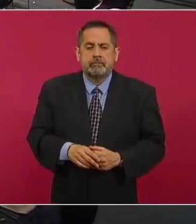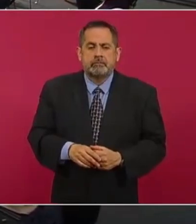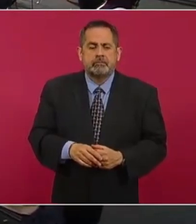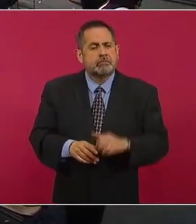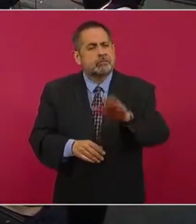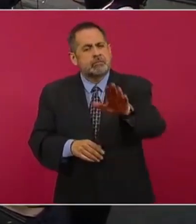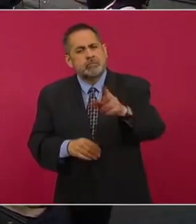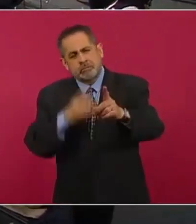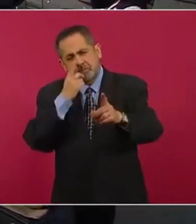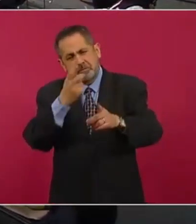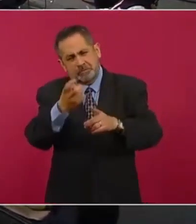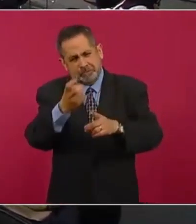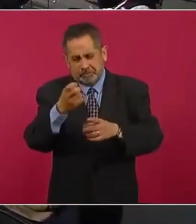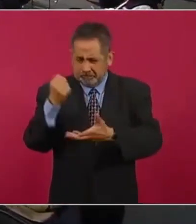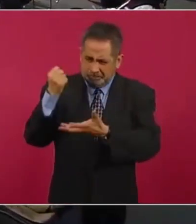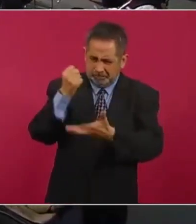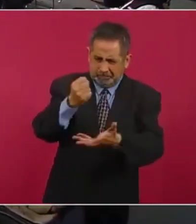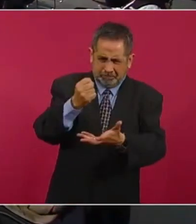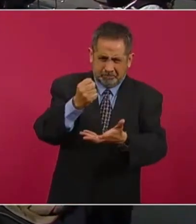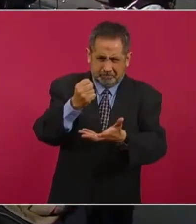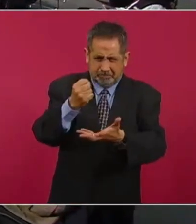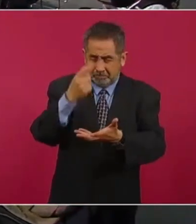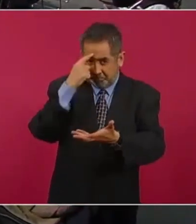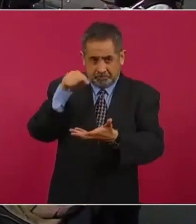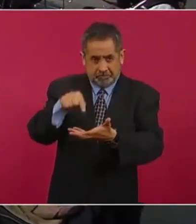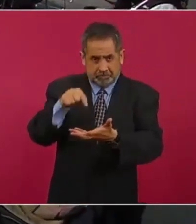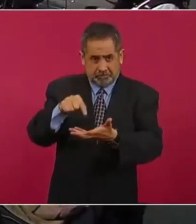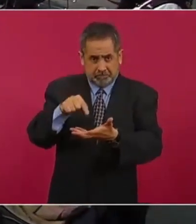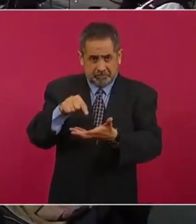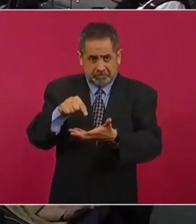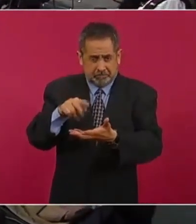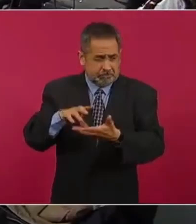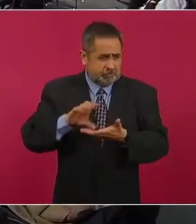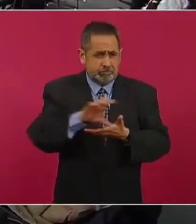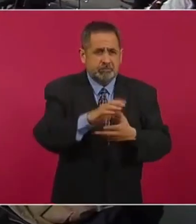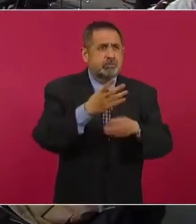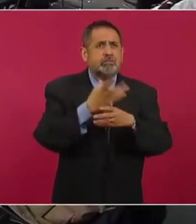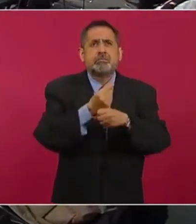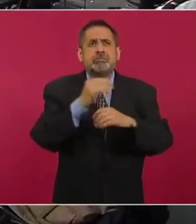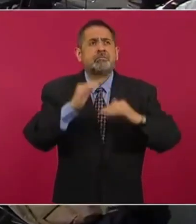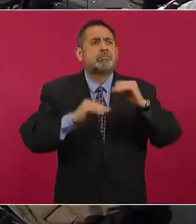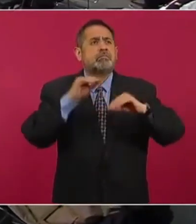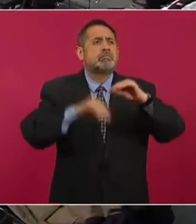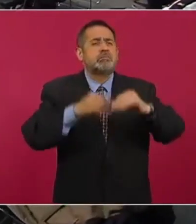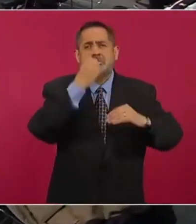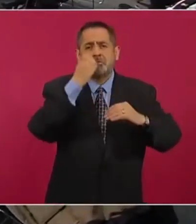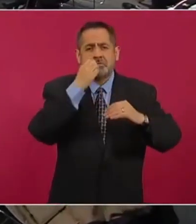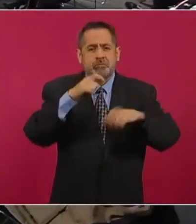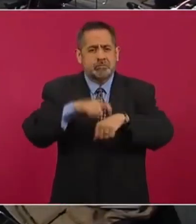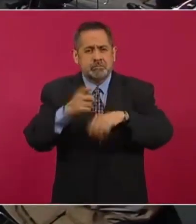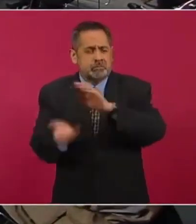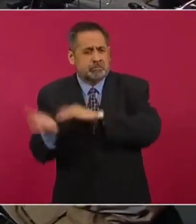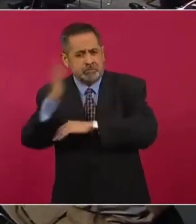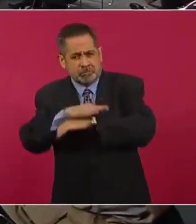Entonces, usted dice que estos recursos los podrían ellos aplicar, los que se les den para mantenimiento, para mantener la escuela de tiempo